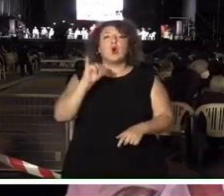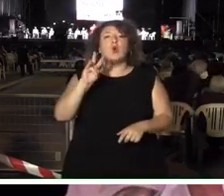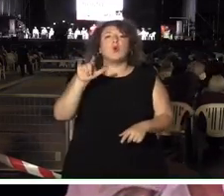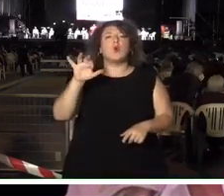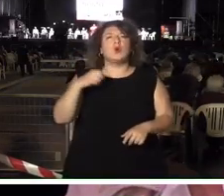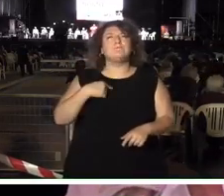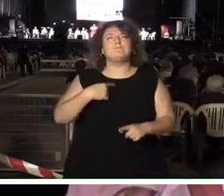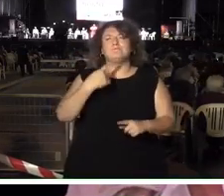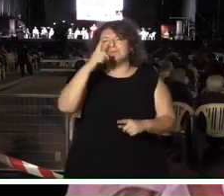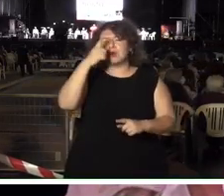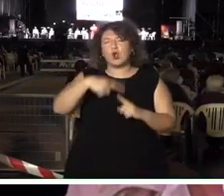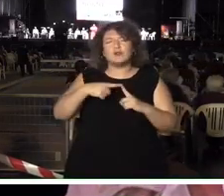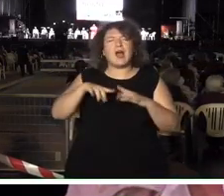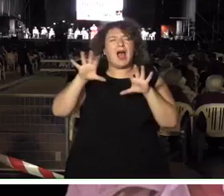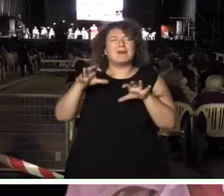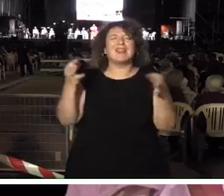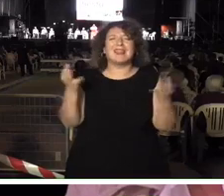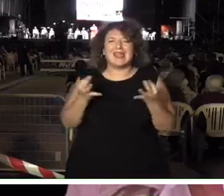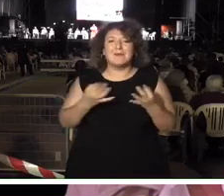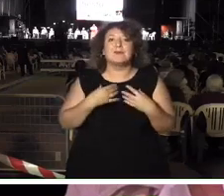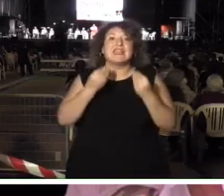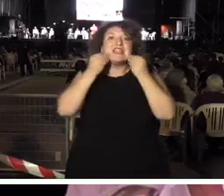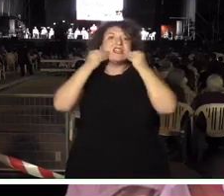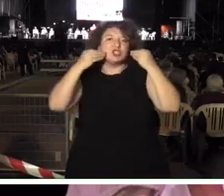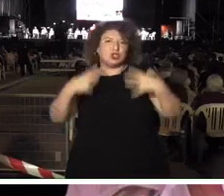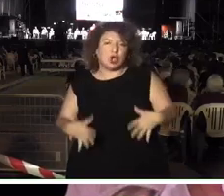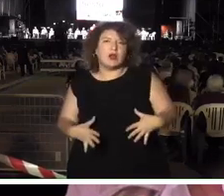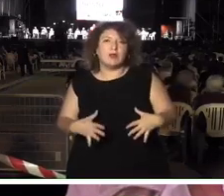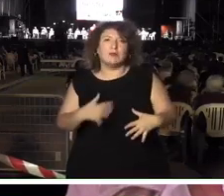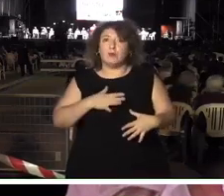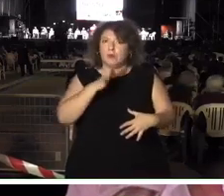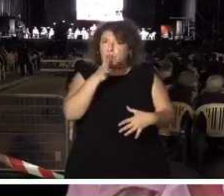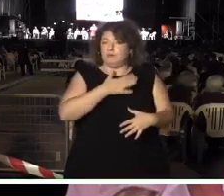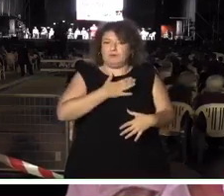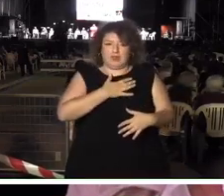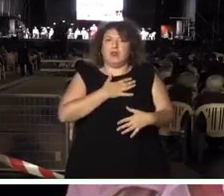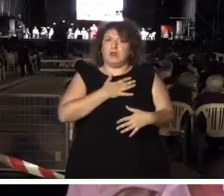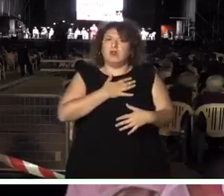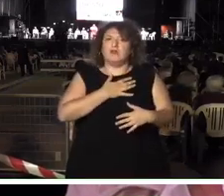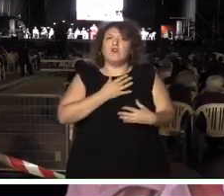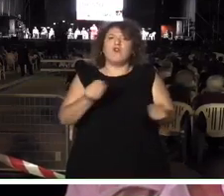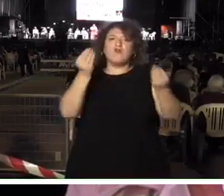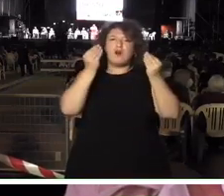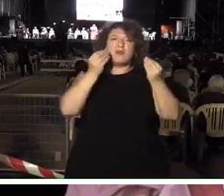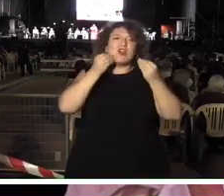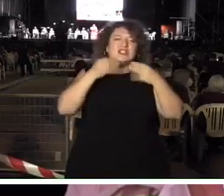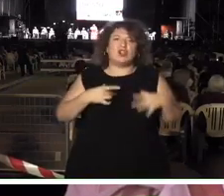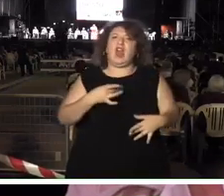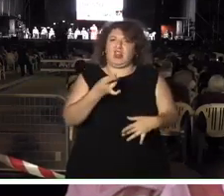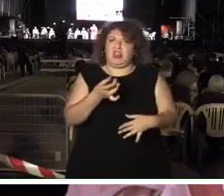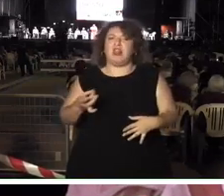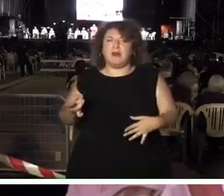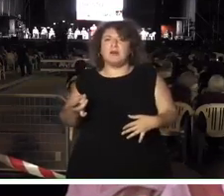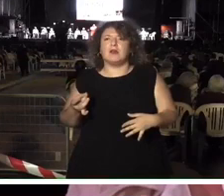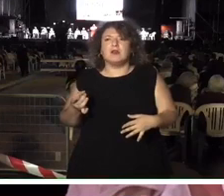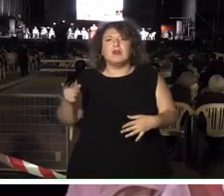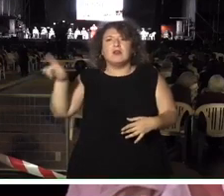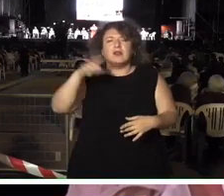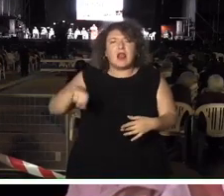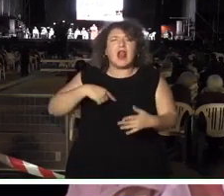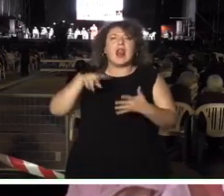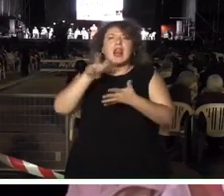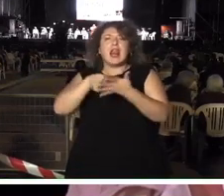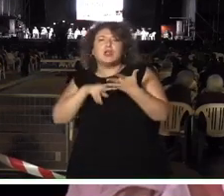Aprendí básicamente historia. Yo tenía una deficitaria formación en historia y él dirigió mis